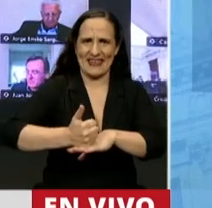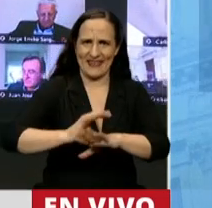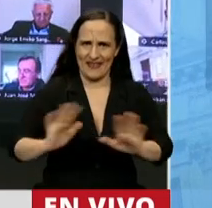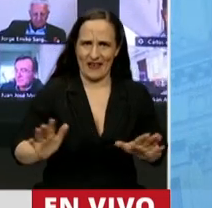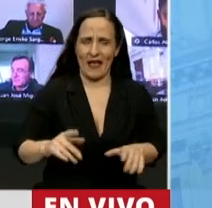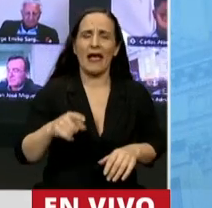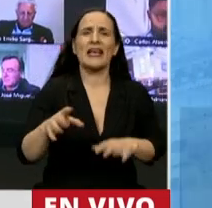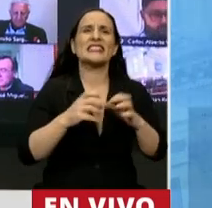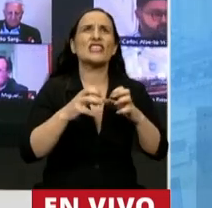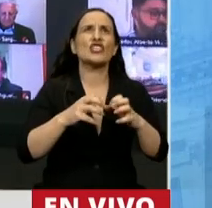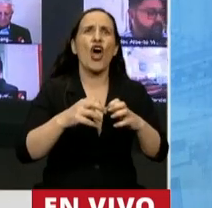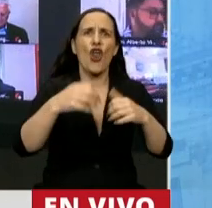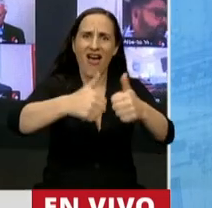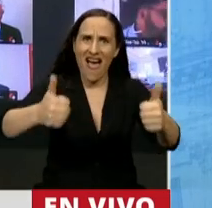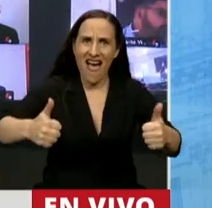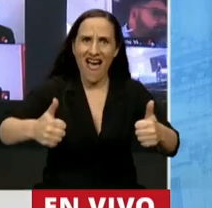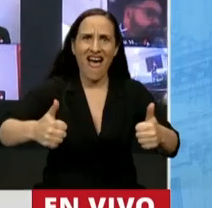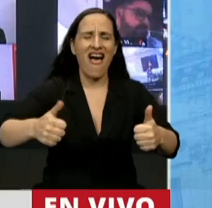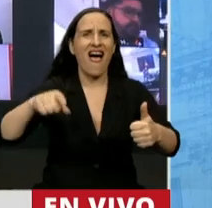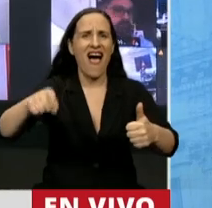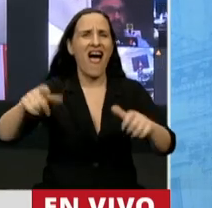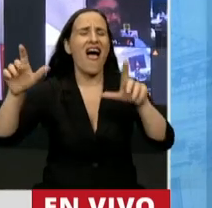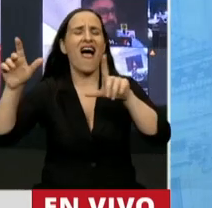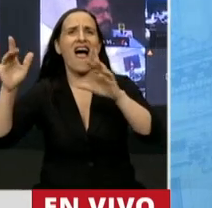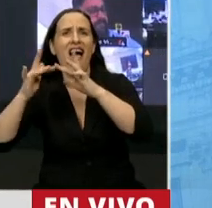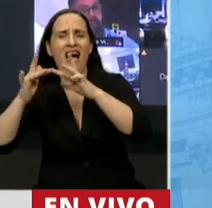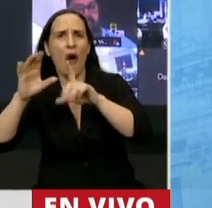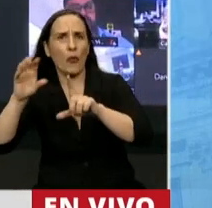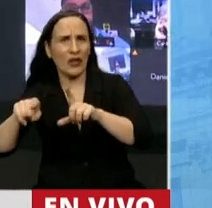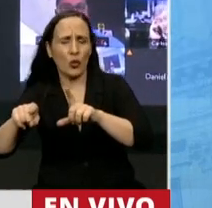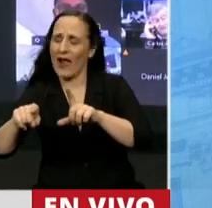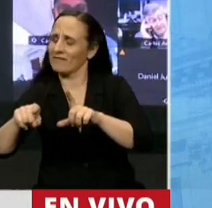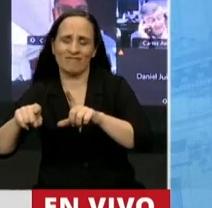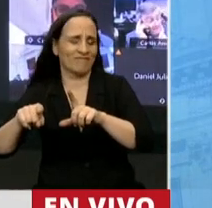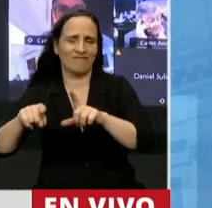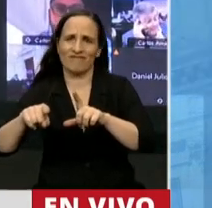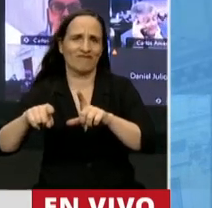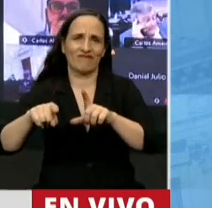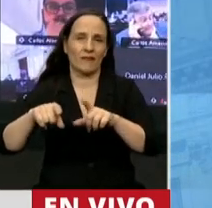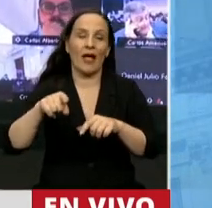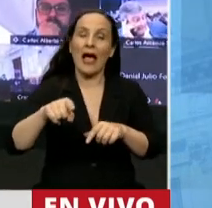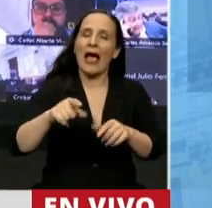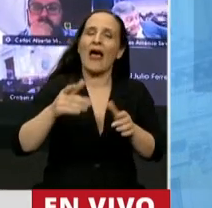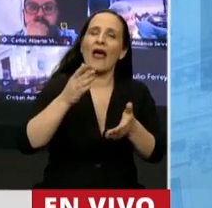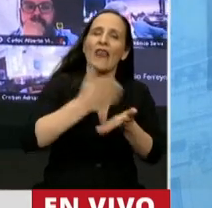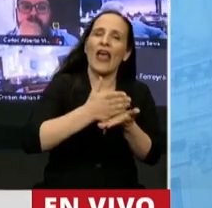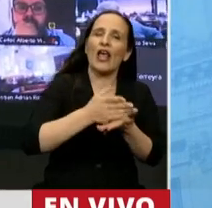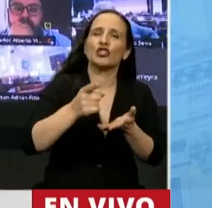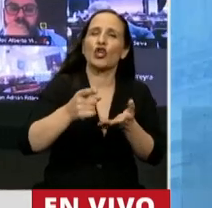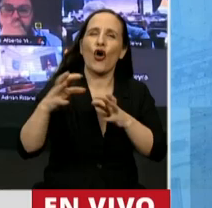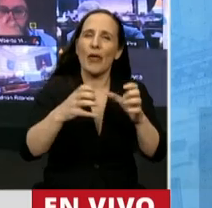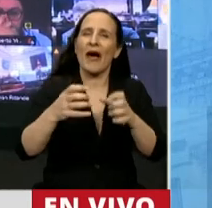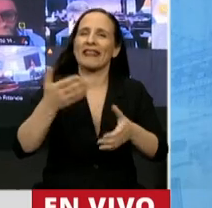presencial si hay diputados presentes virtualmente. Eso viola el derecho a un debate justo y eso es un